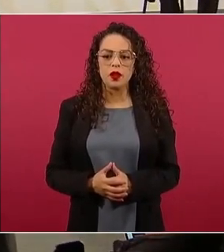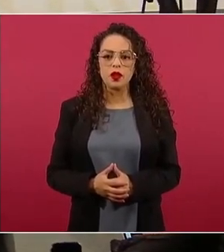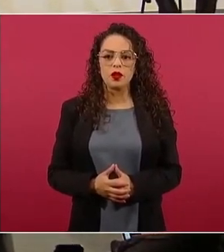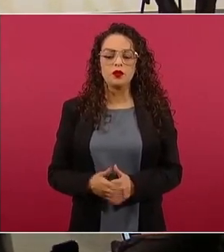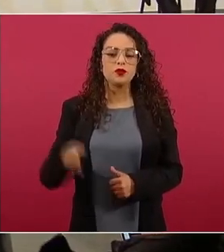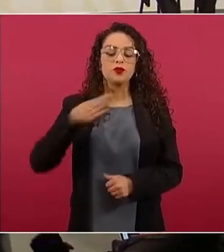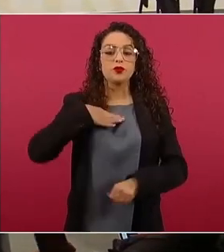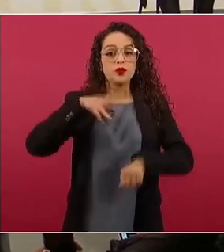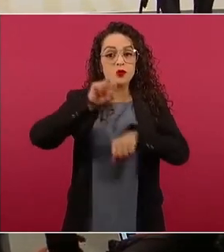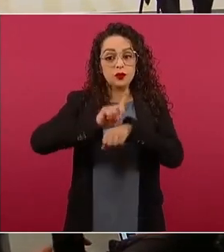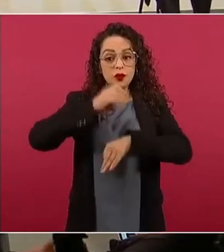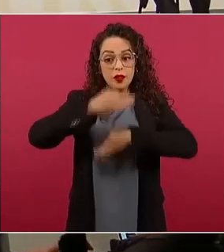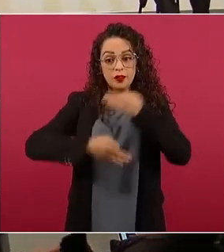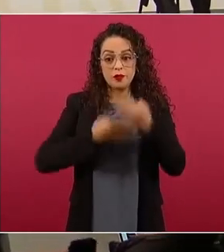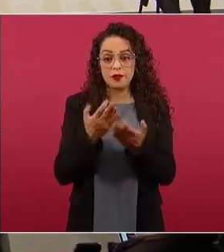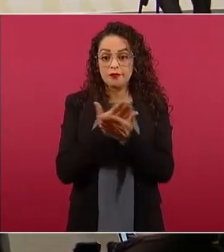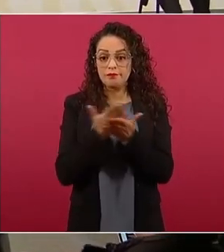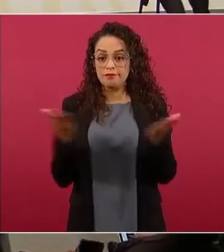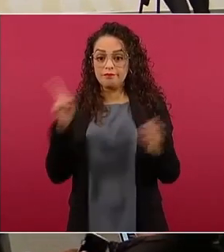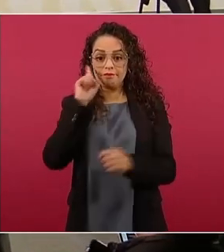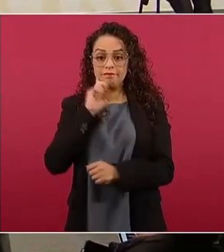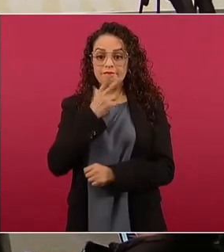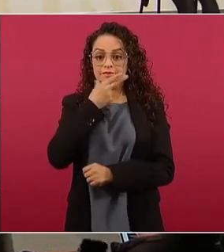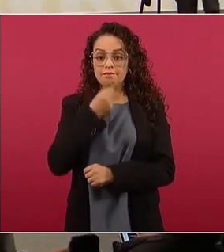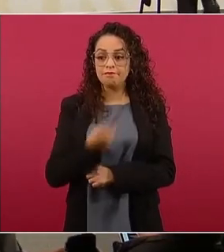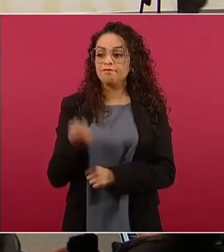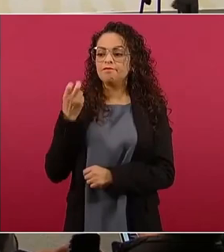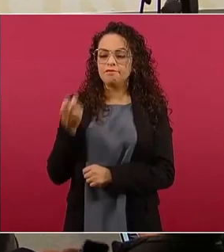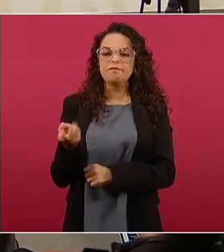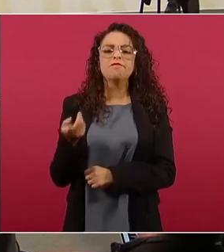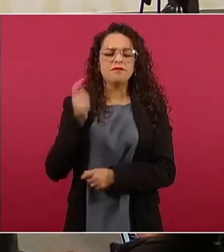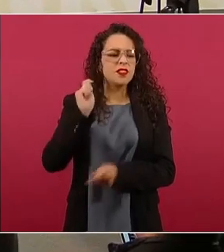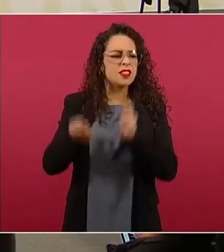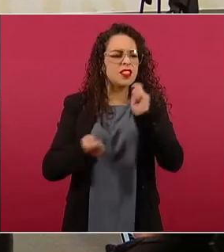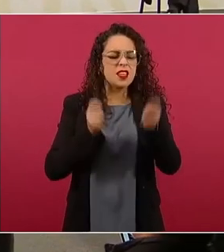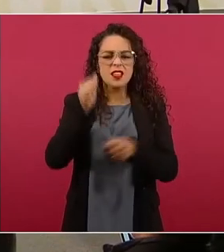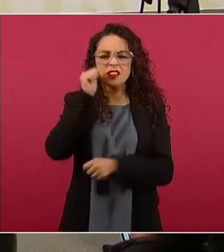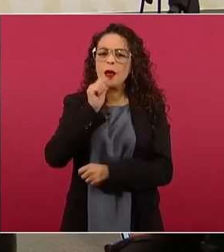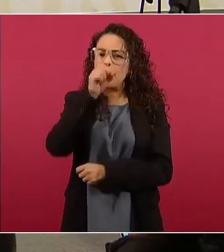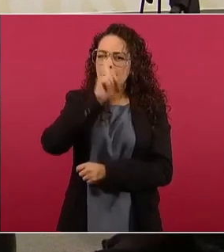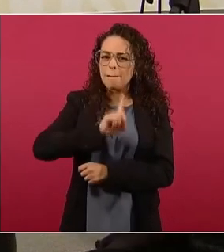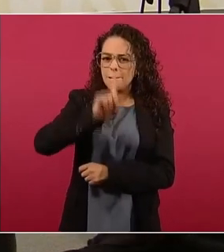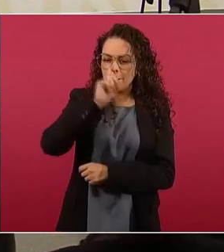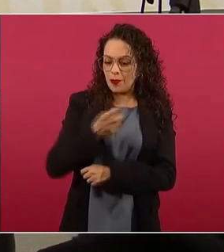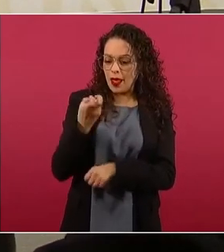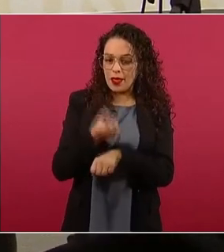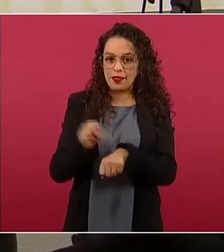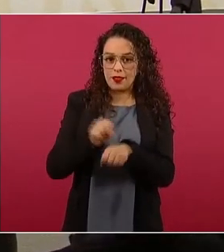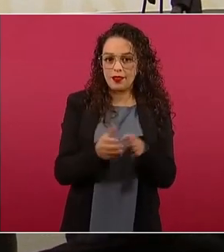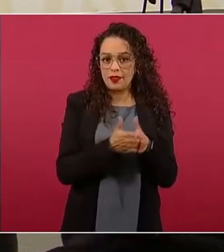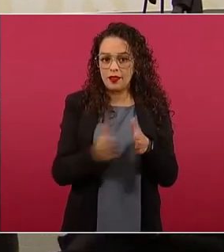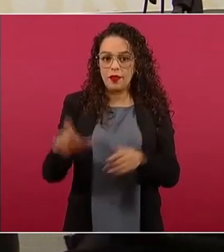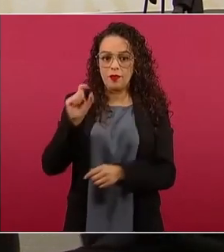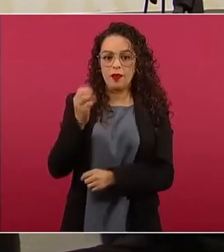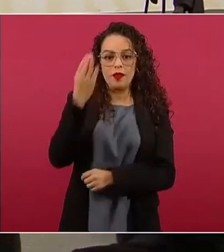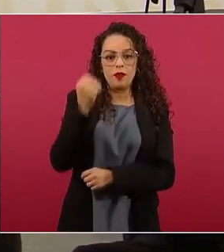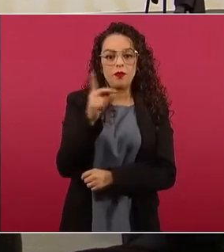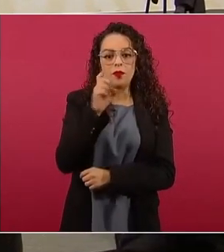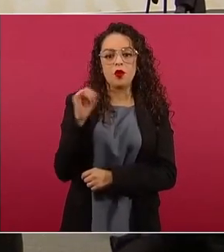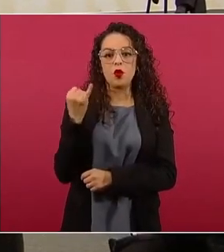Buenos días a todas, a todos. Este es el ¿Quién es quién? en las mentiras de la semana del 29 de junio de 2022.